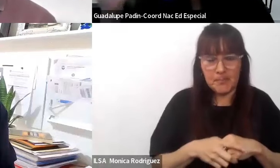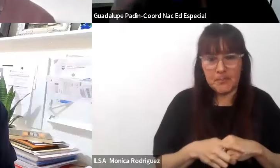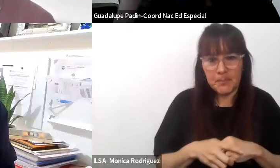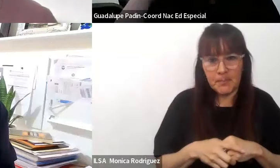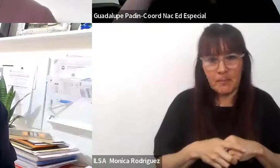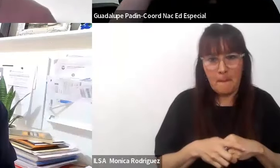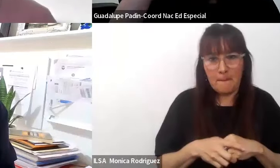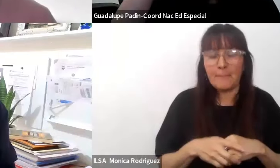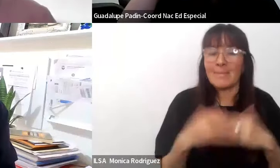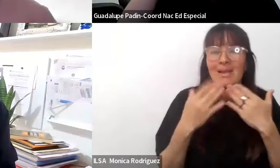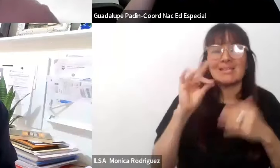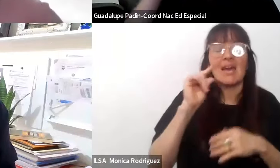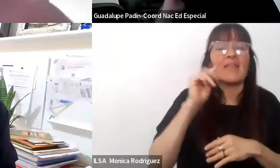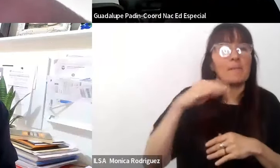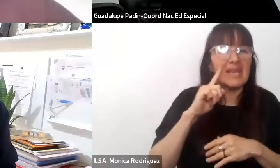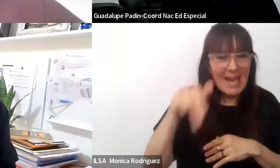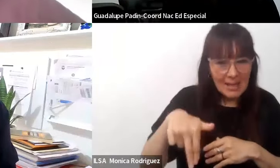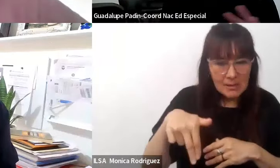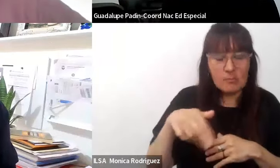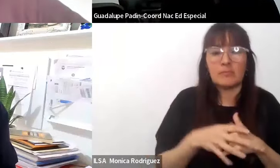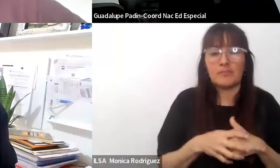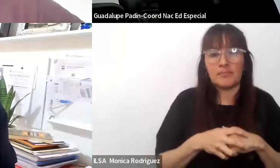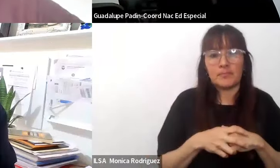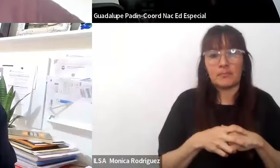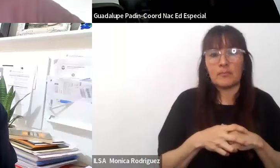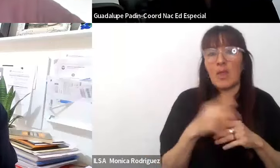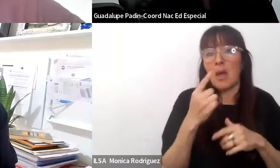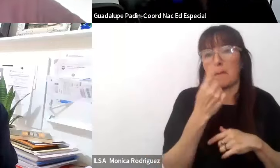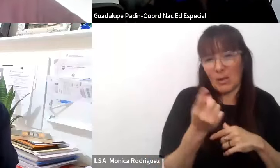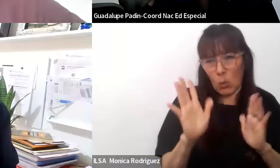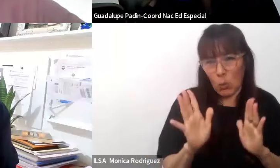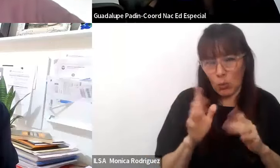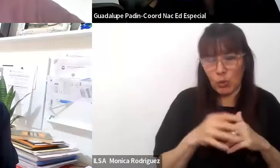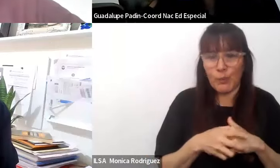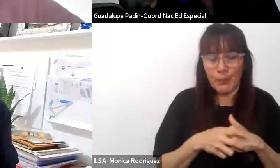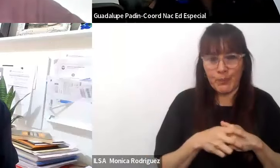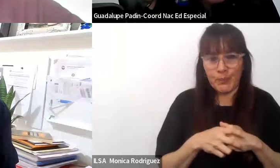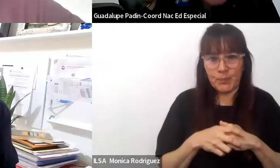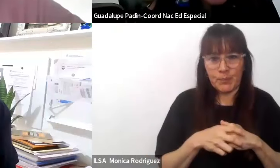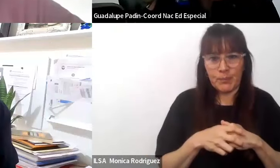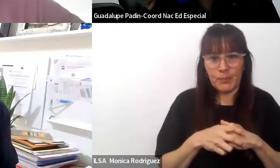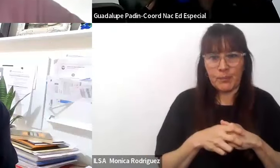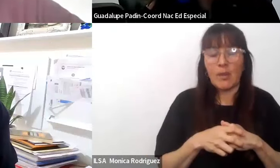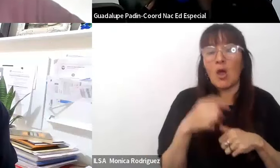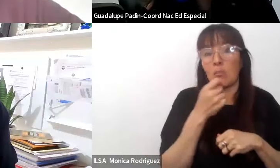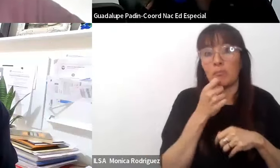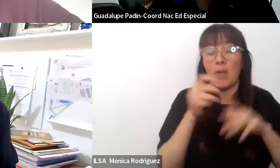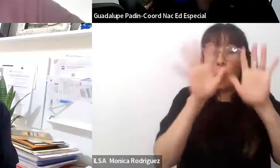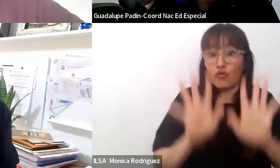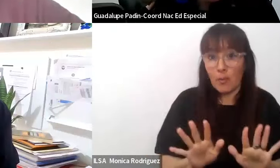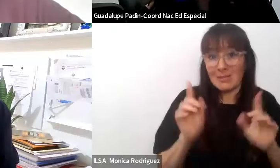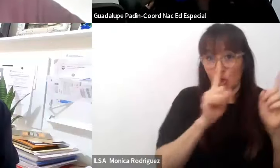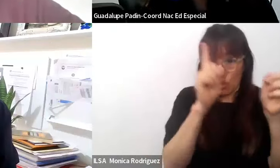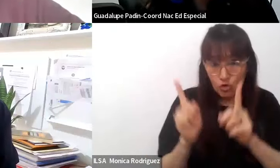Gracias Damián solo que te pregunto muy chiquitito si en la formación de los